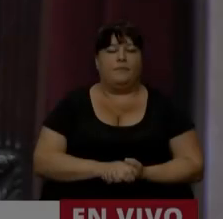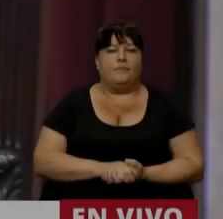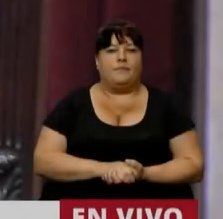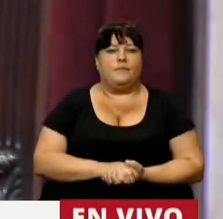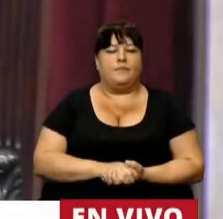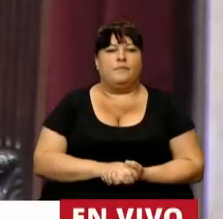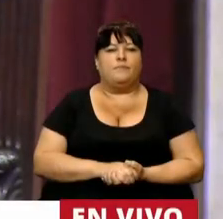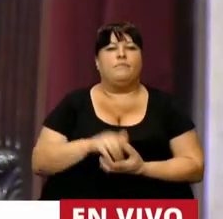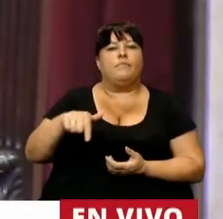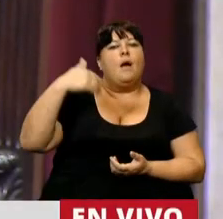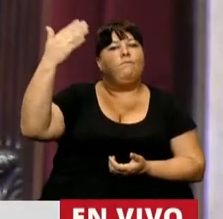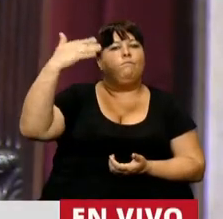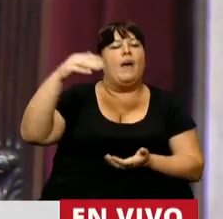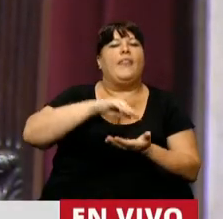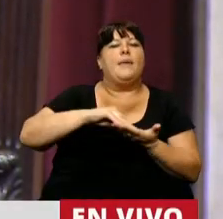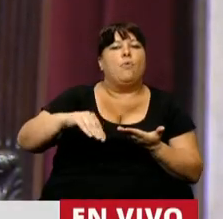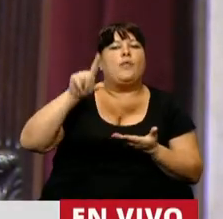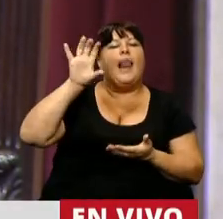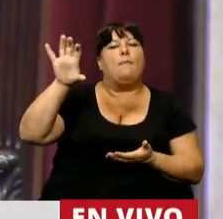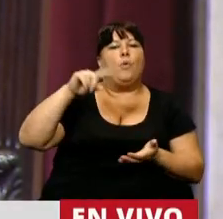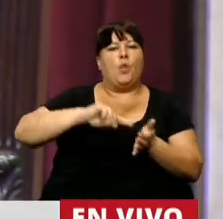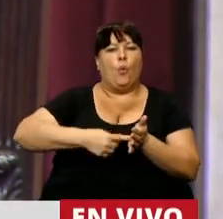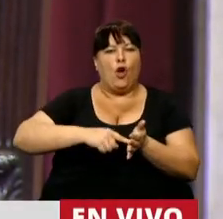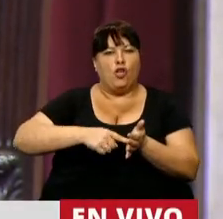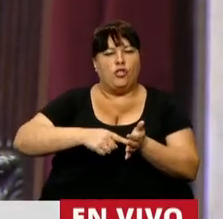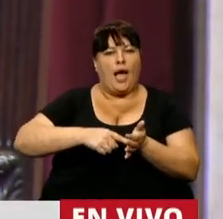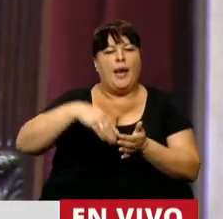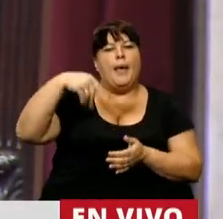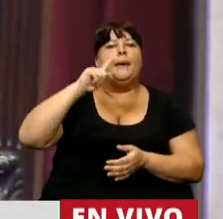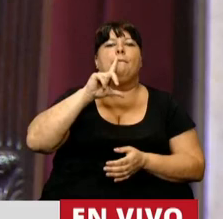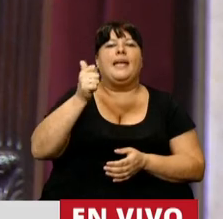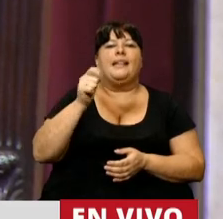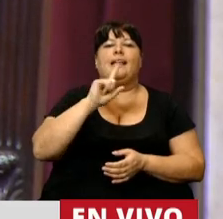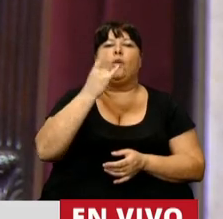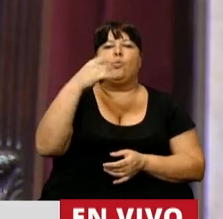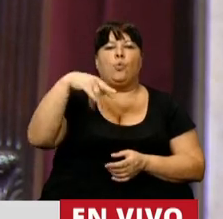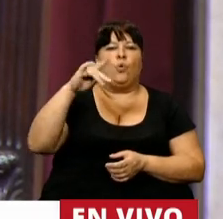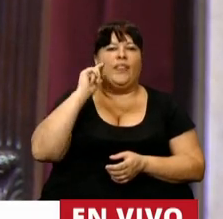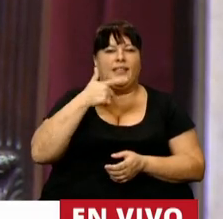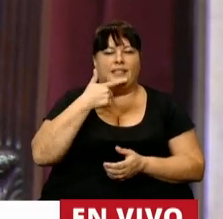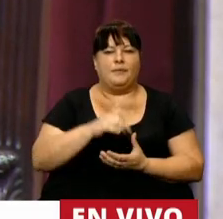Tiene la palabra la diputada por la provincia de Buenos Aires, Mirta Tundis.